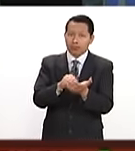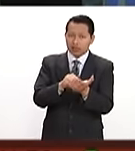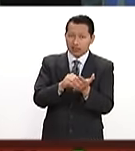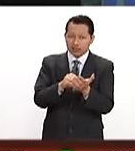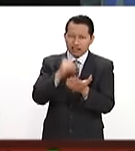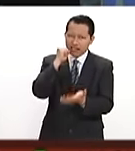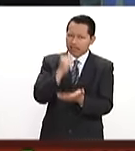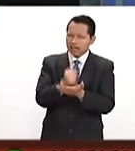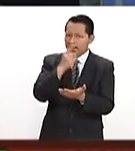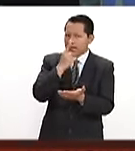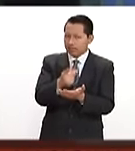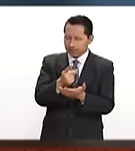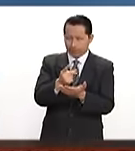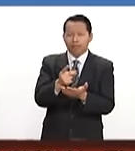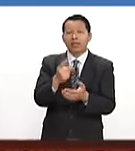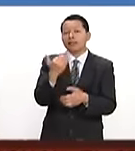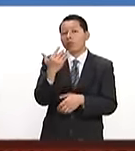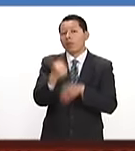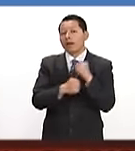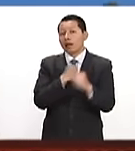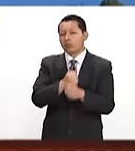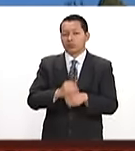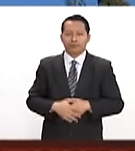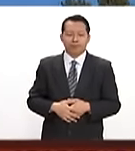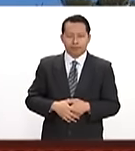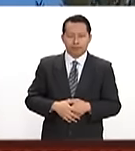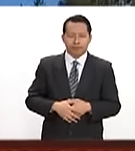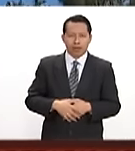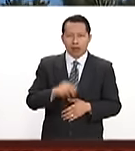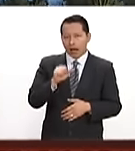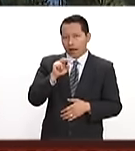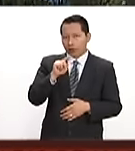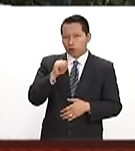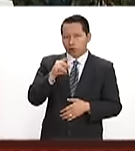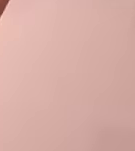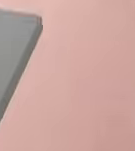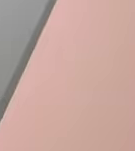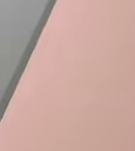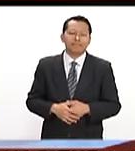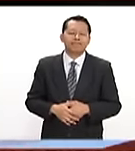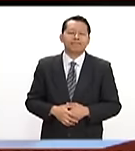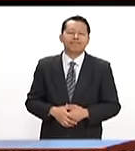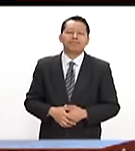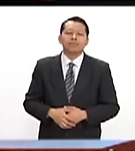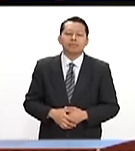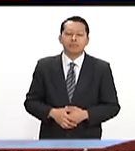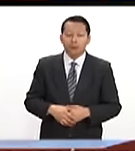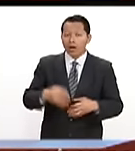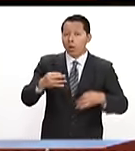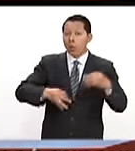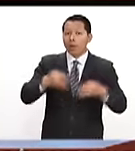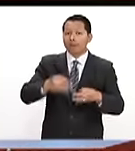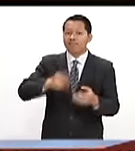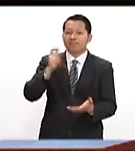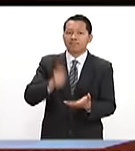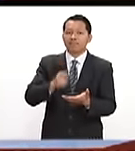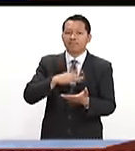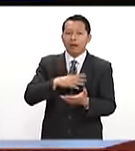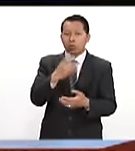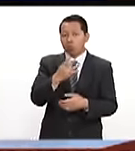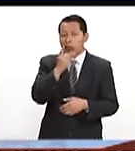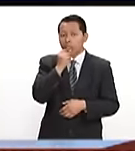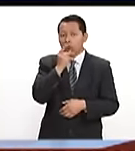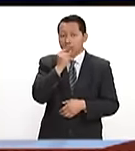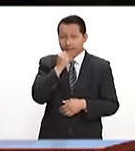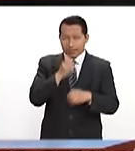50 años. Para México al Día, Antonio López. Un juez sentenció a cuatro agentes del